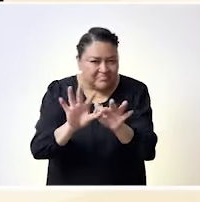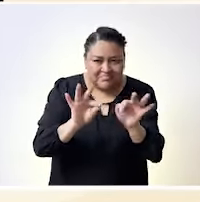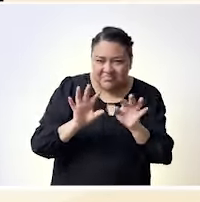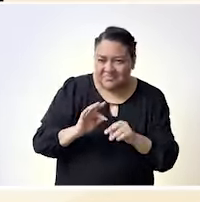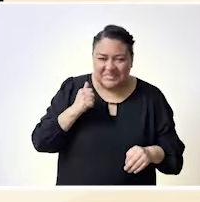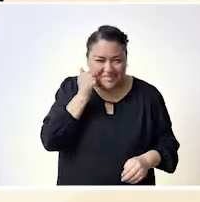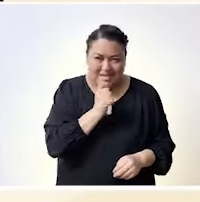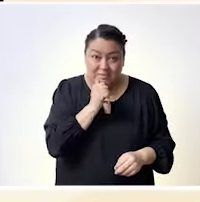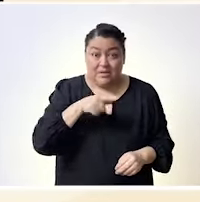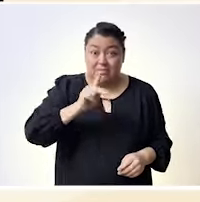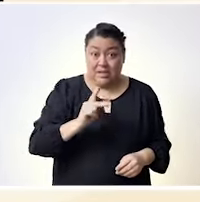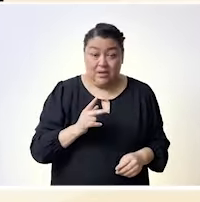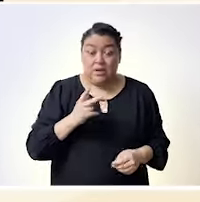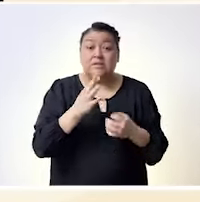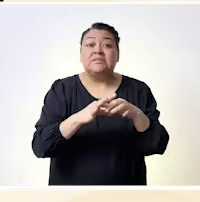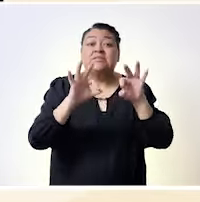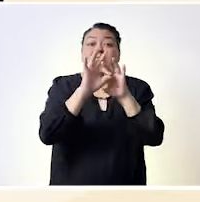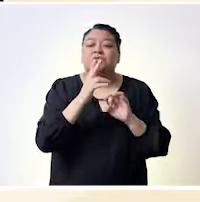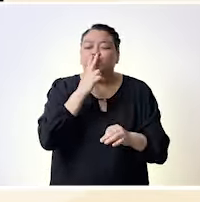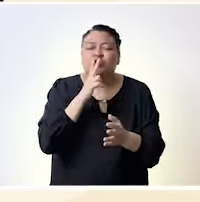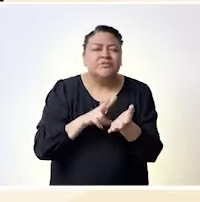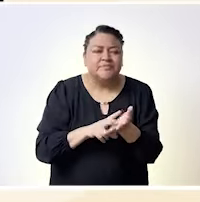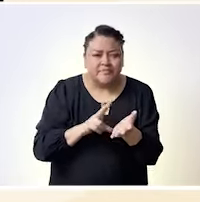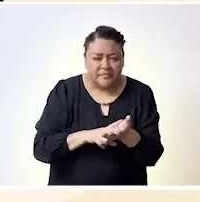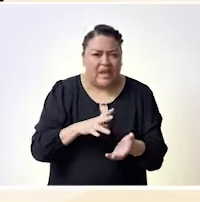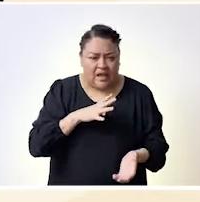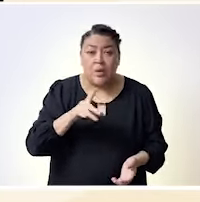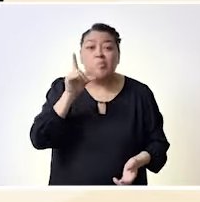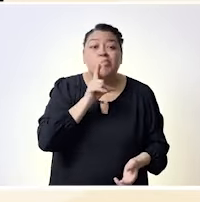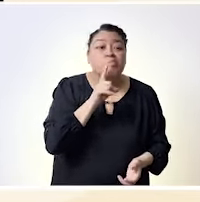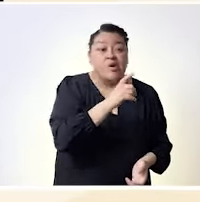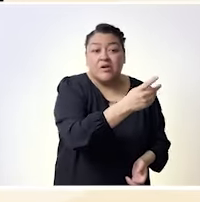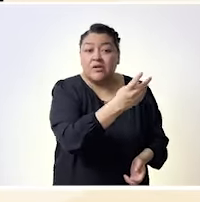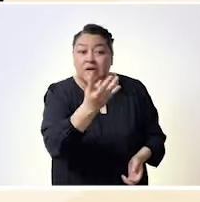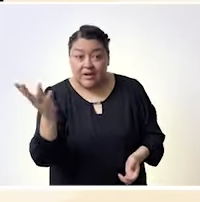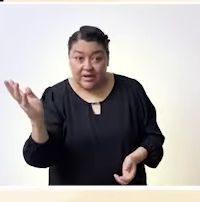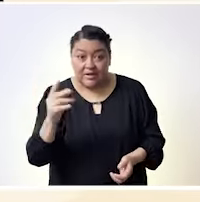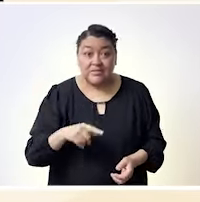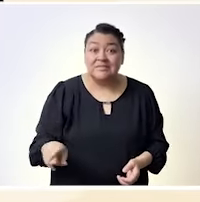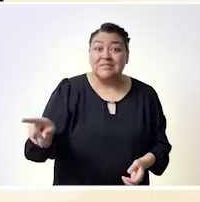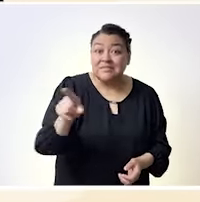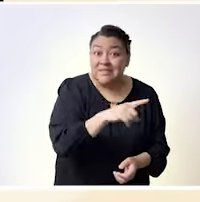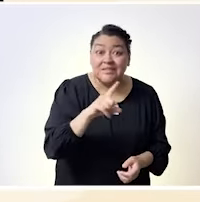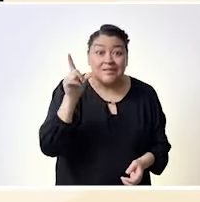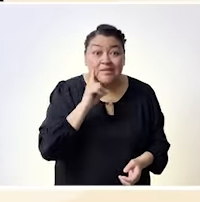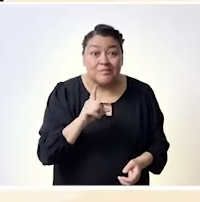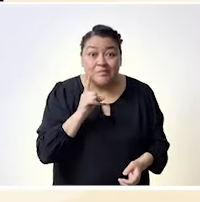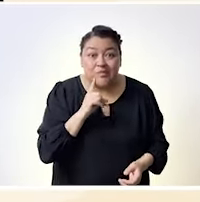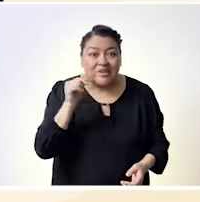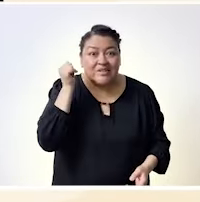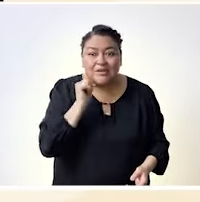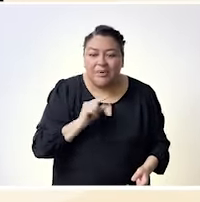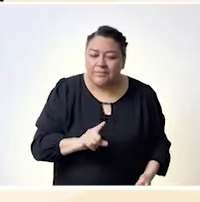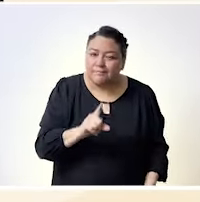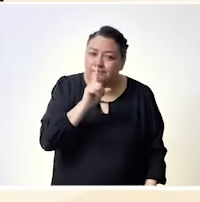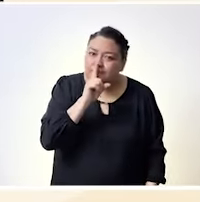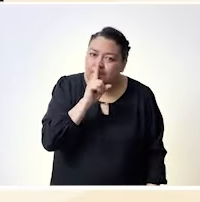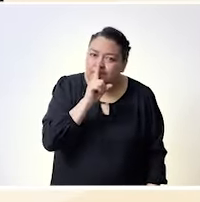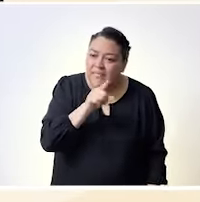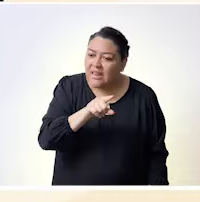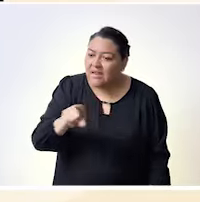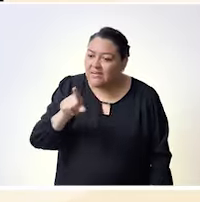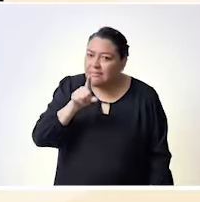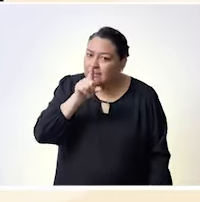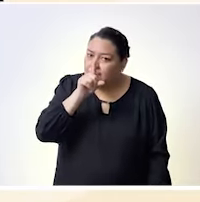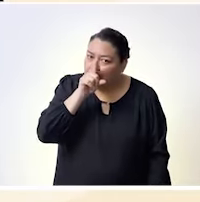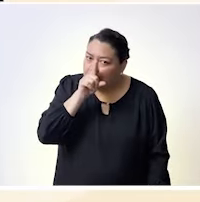sobre todo el que no somos mujeres completas las mujeres diversas ¿no? durante mucho tiempo se pensaba o se nos dice y todavía